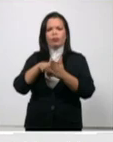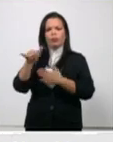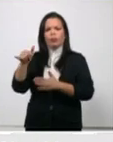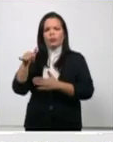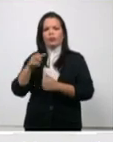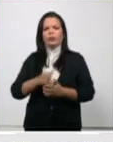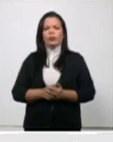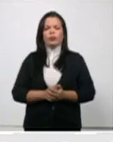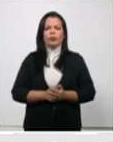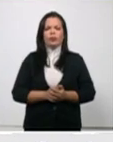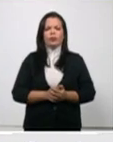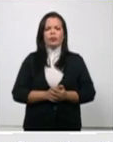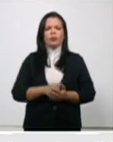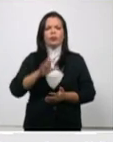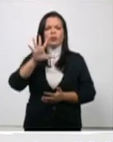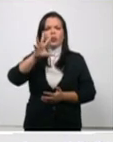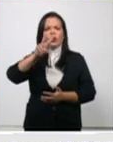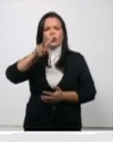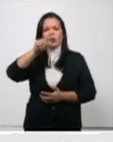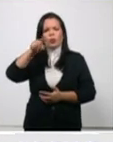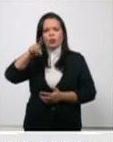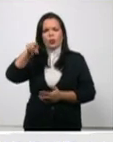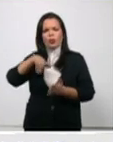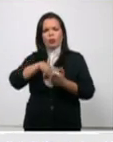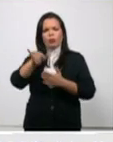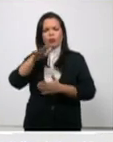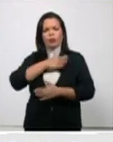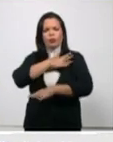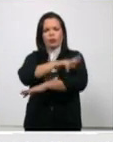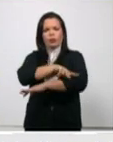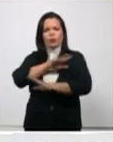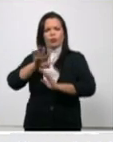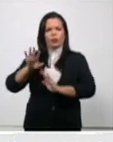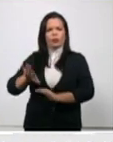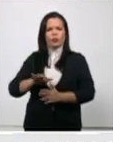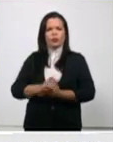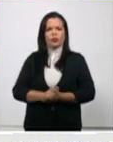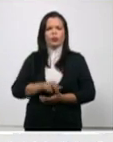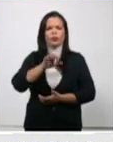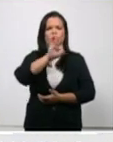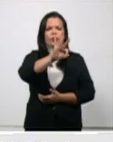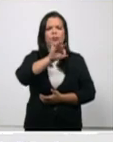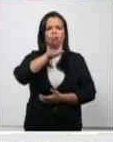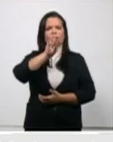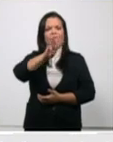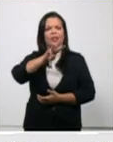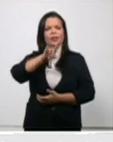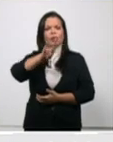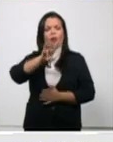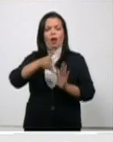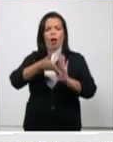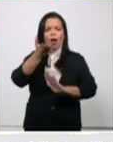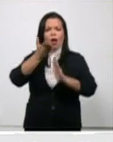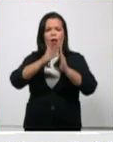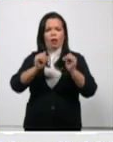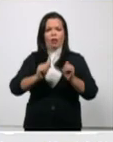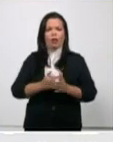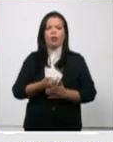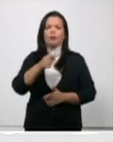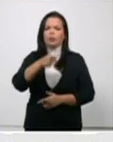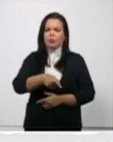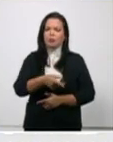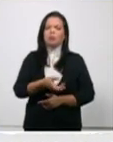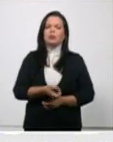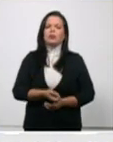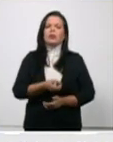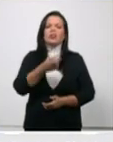después el diagnóstico 839 altas ayer podemos decir que 16